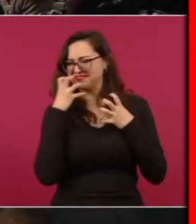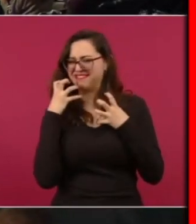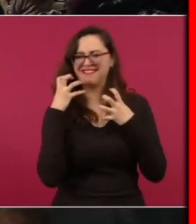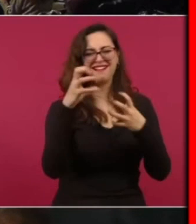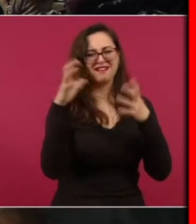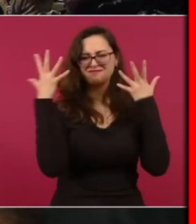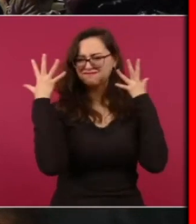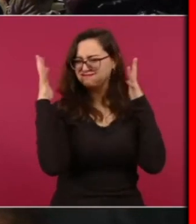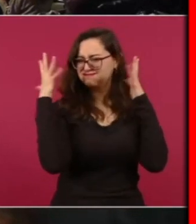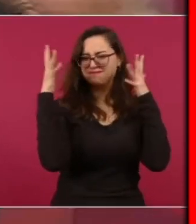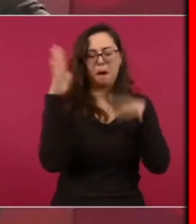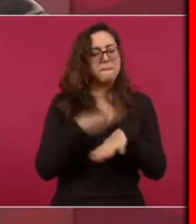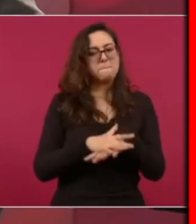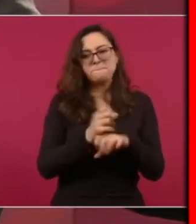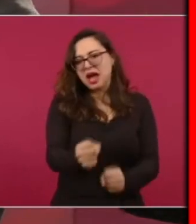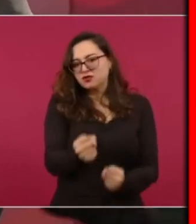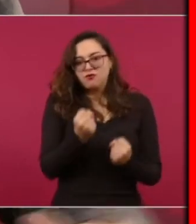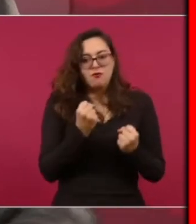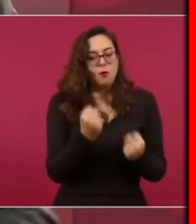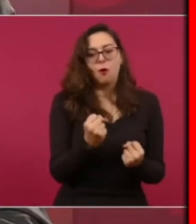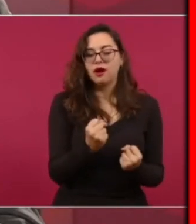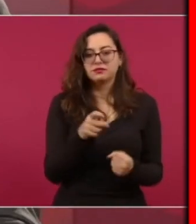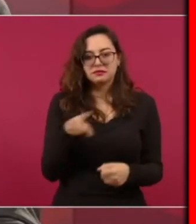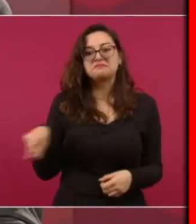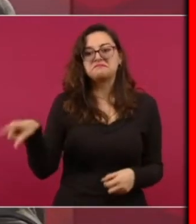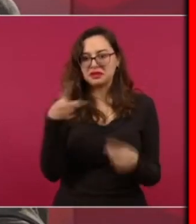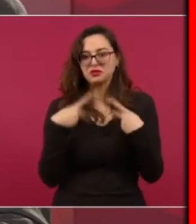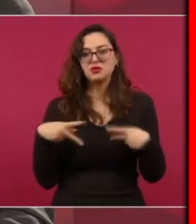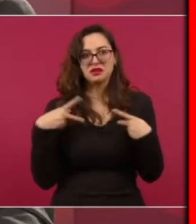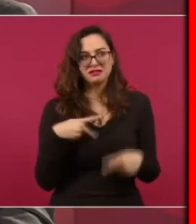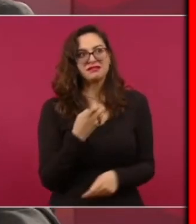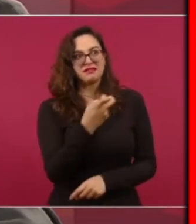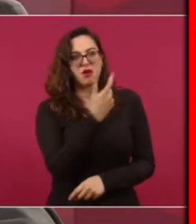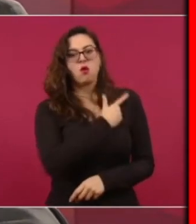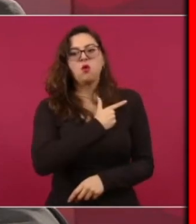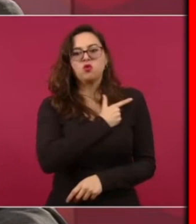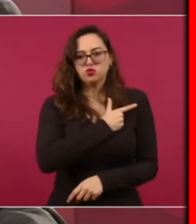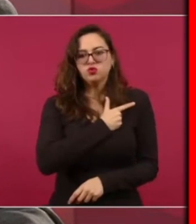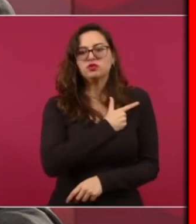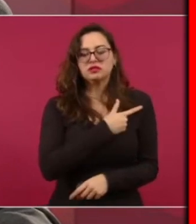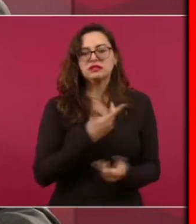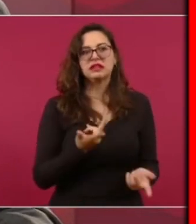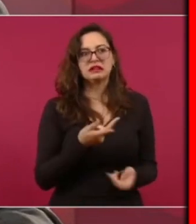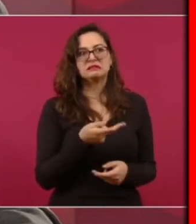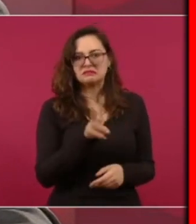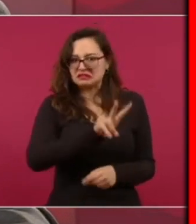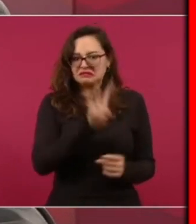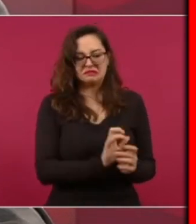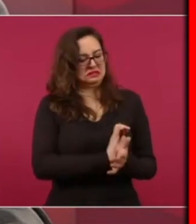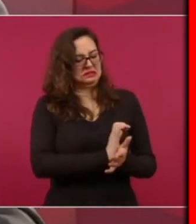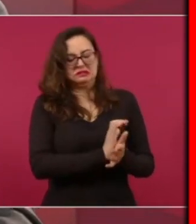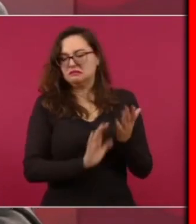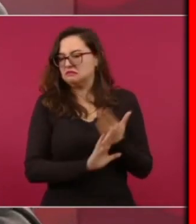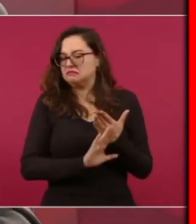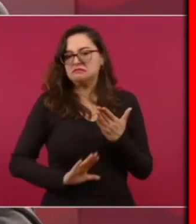Lo que más gustó Otras cosas Pero esa Me